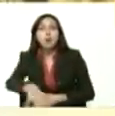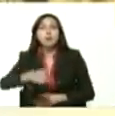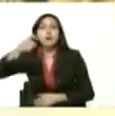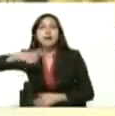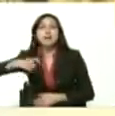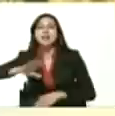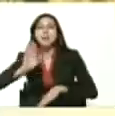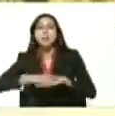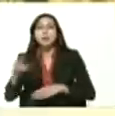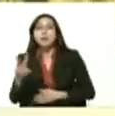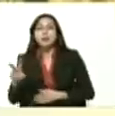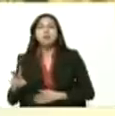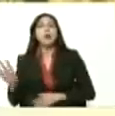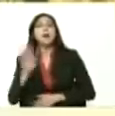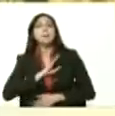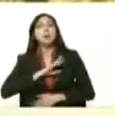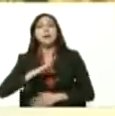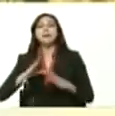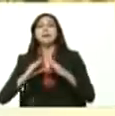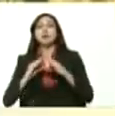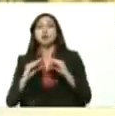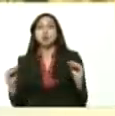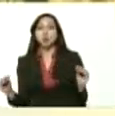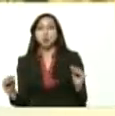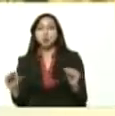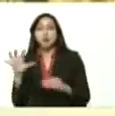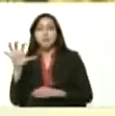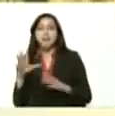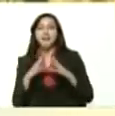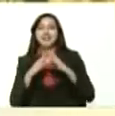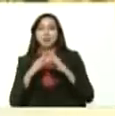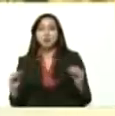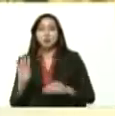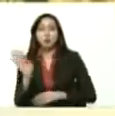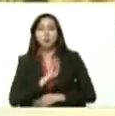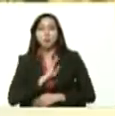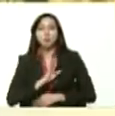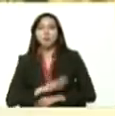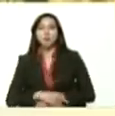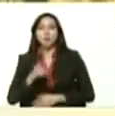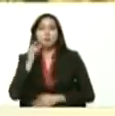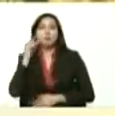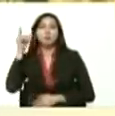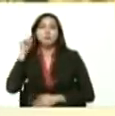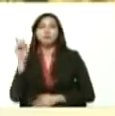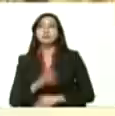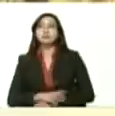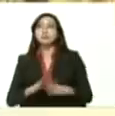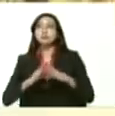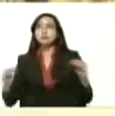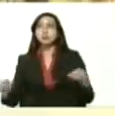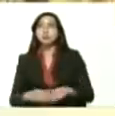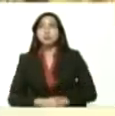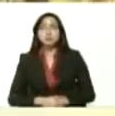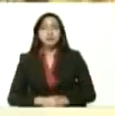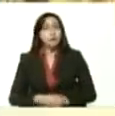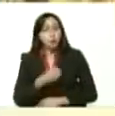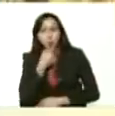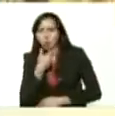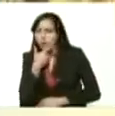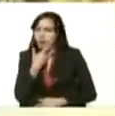nos pertenece a todos Venezuela es la patria de todos y de todas Venezuela es el terruño hermoso